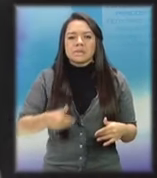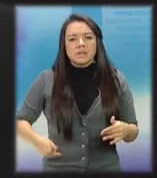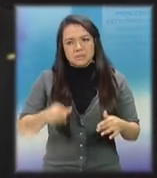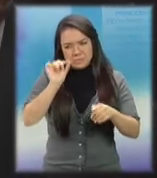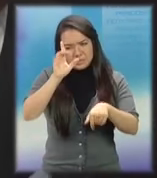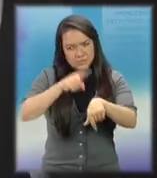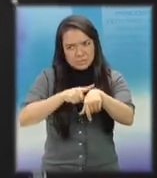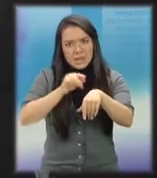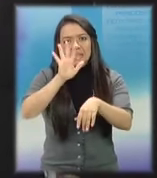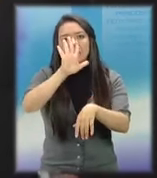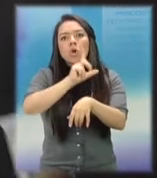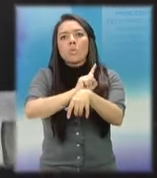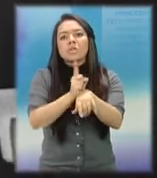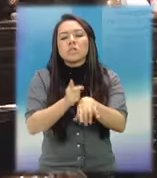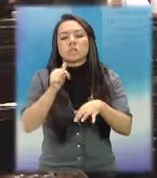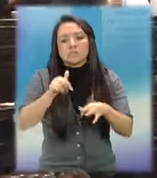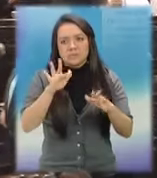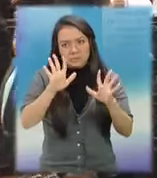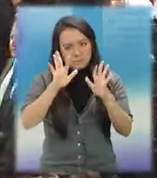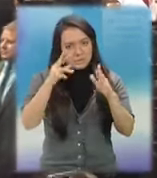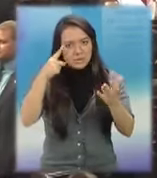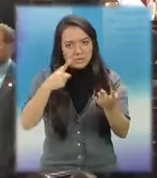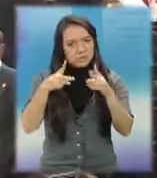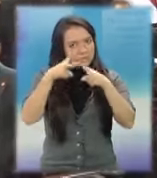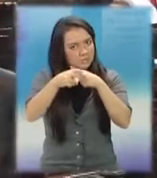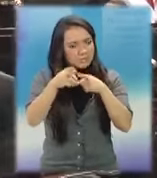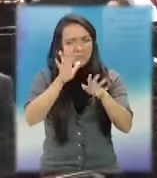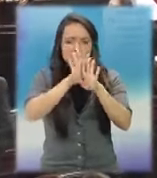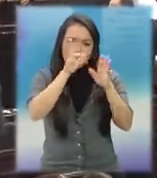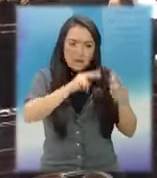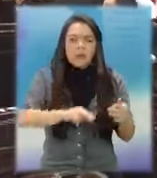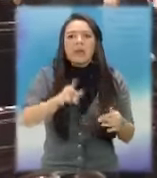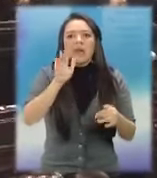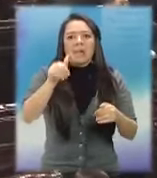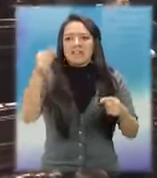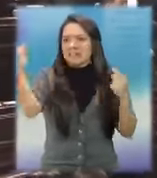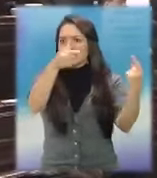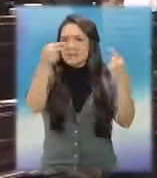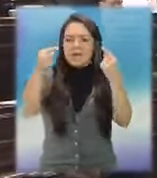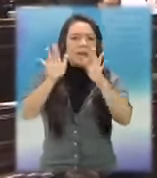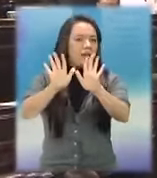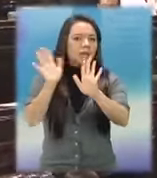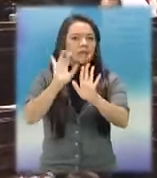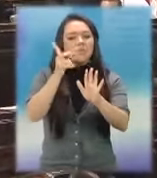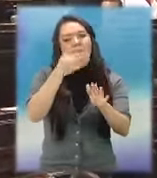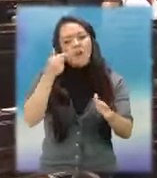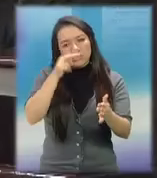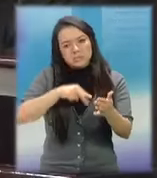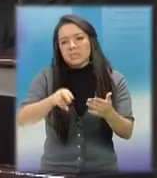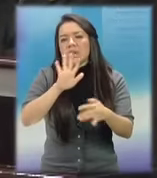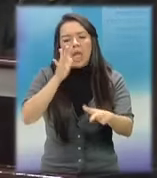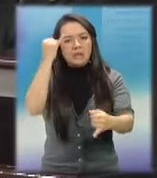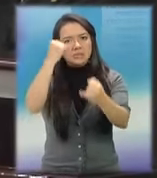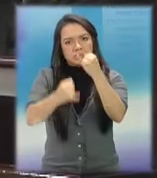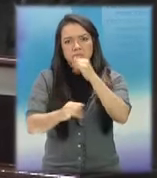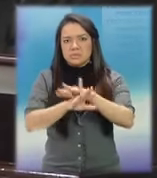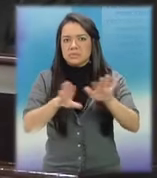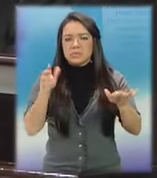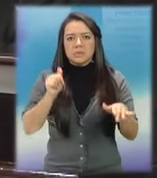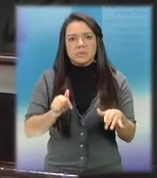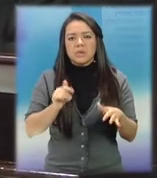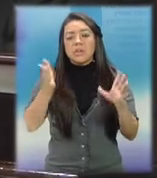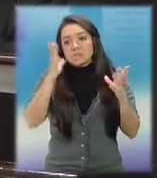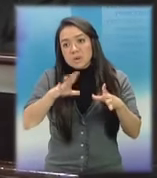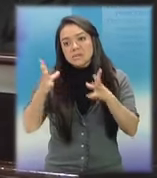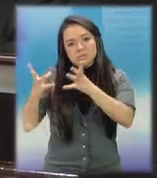minutos de receso. Luego indicó que la sesión había finalizado. En el hemiciclo al final llegaron 91 diputados en una sesión que duró